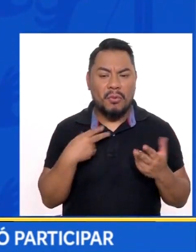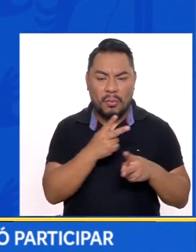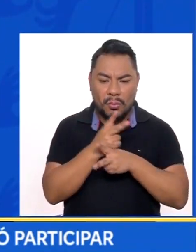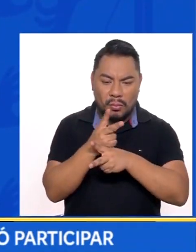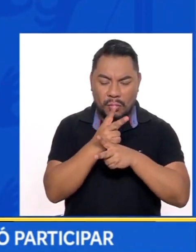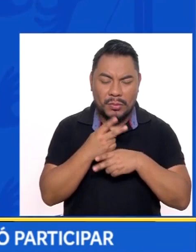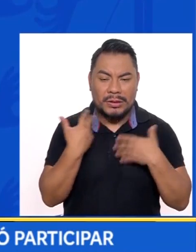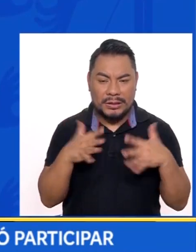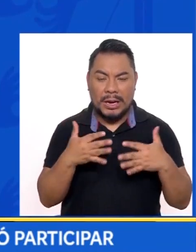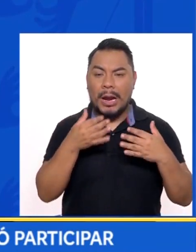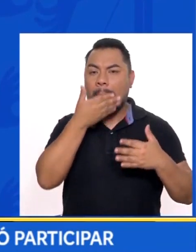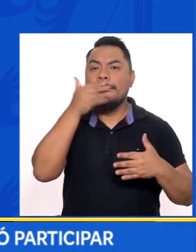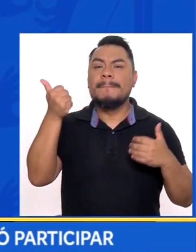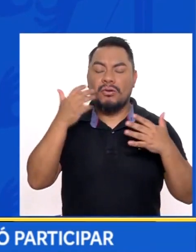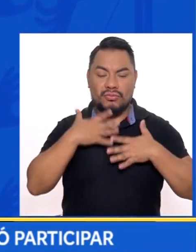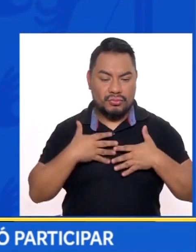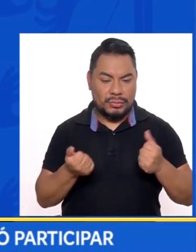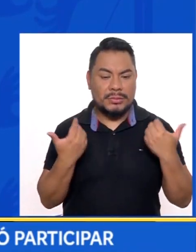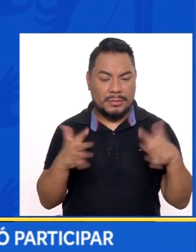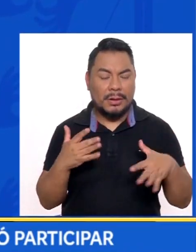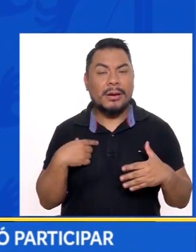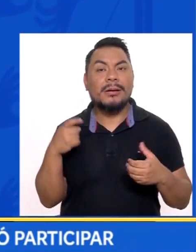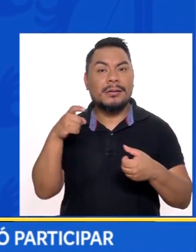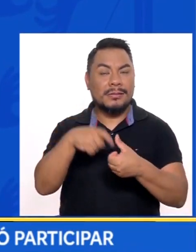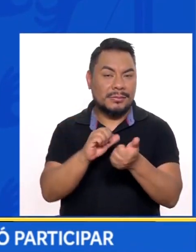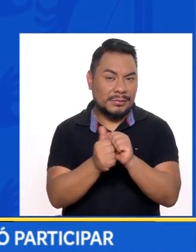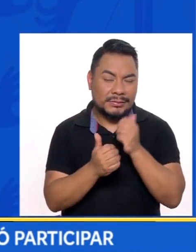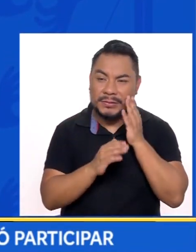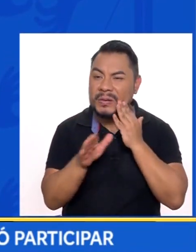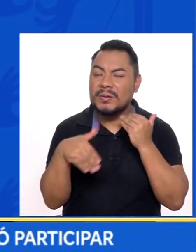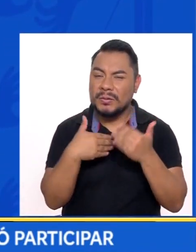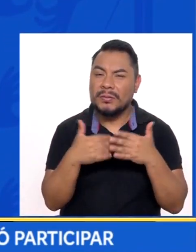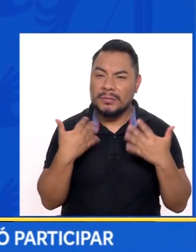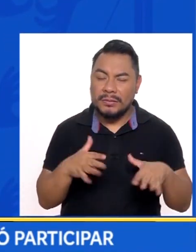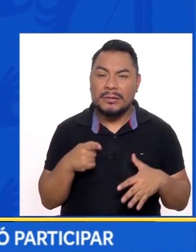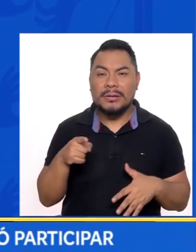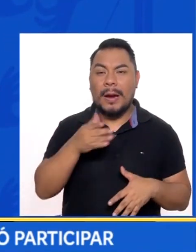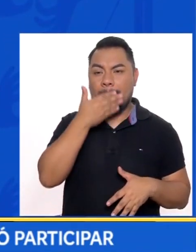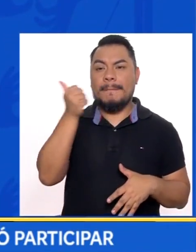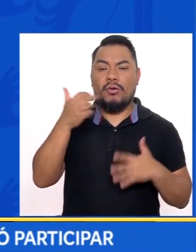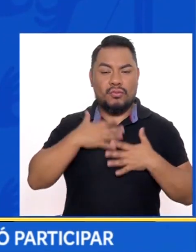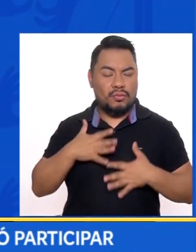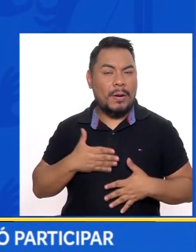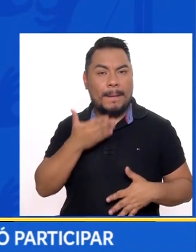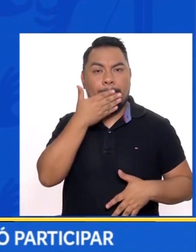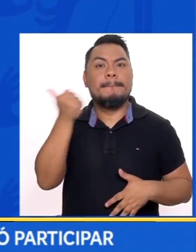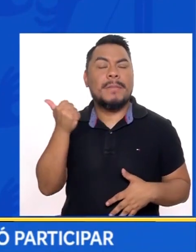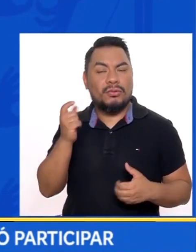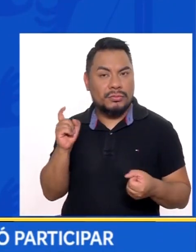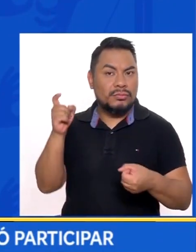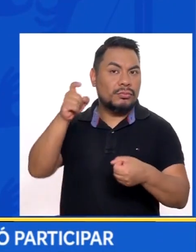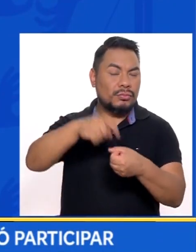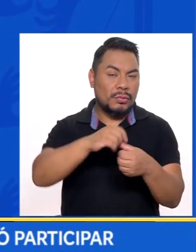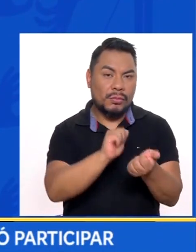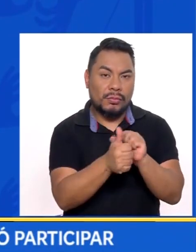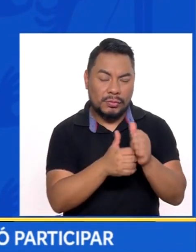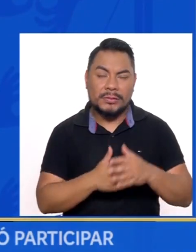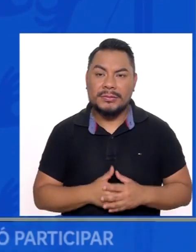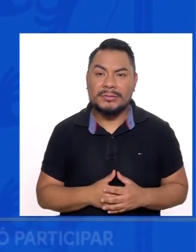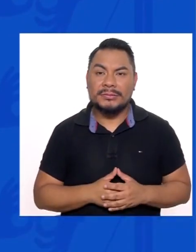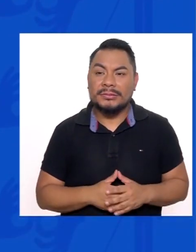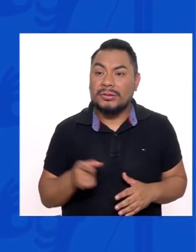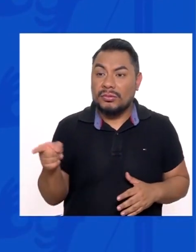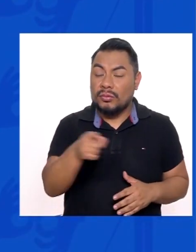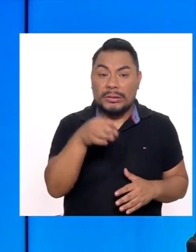cuidarme Para llegar de la mejor forma Y como nos dijo El psicólogo Toda la área médica Llegar de la mejor forma De la mejor forma Que uno pueda llegar